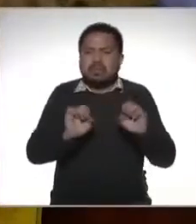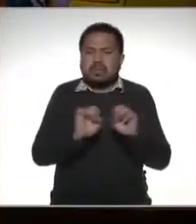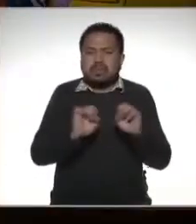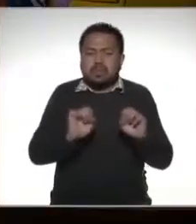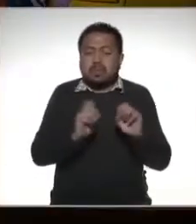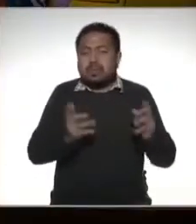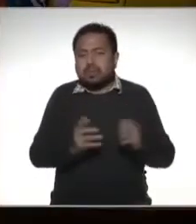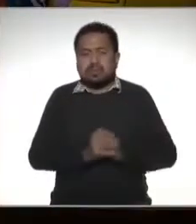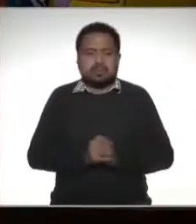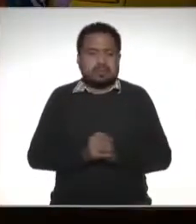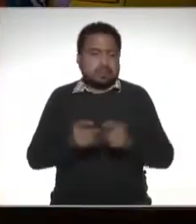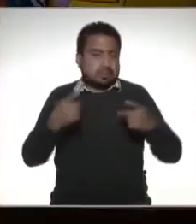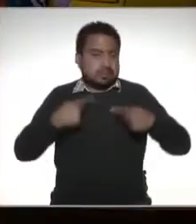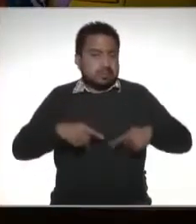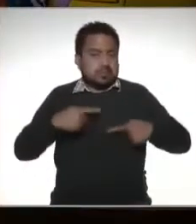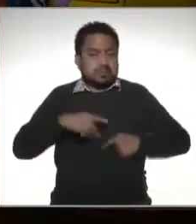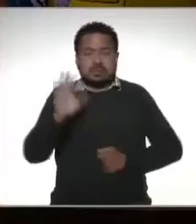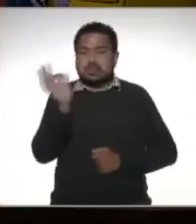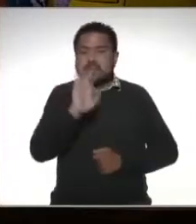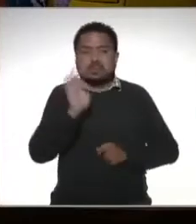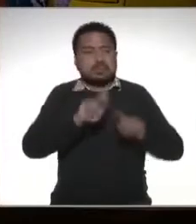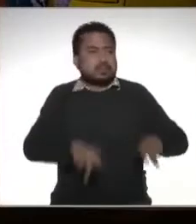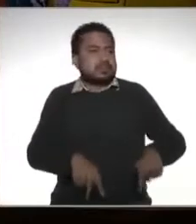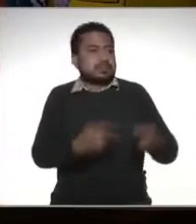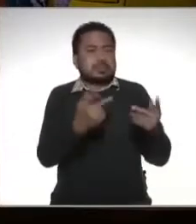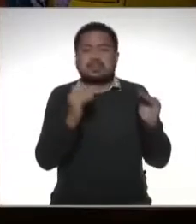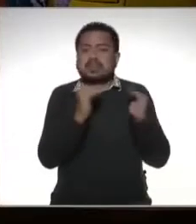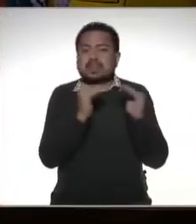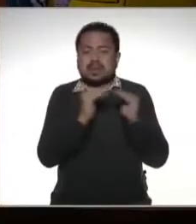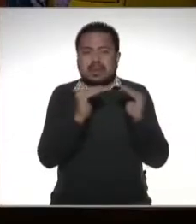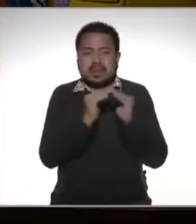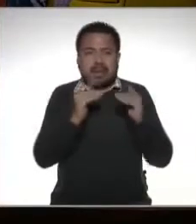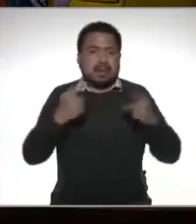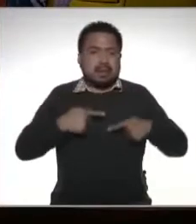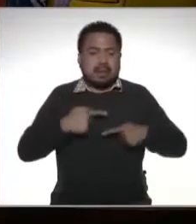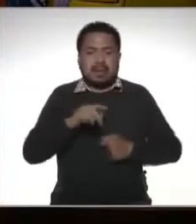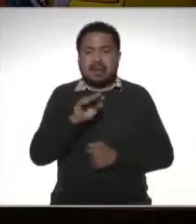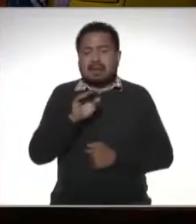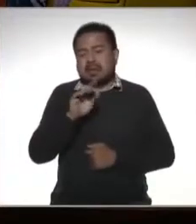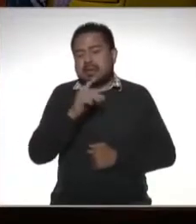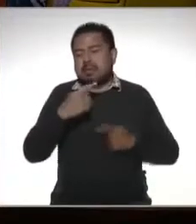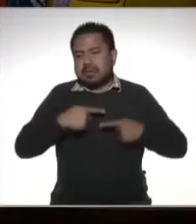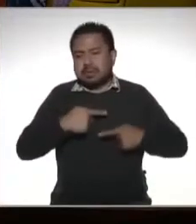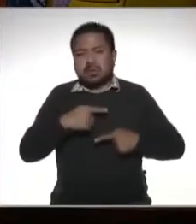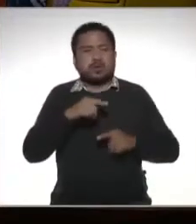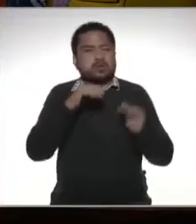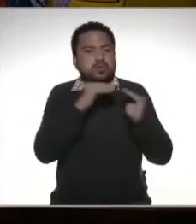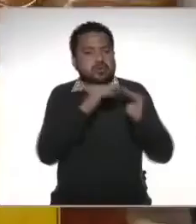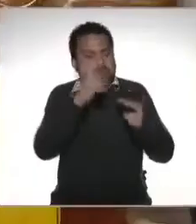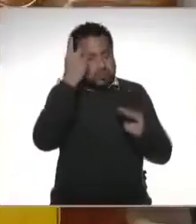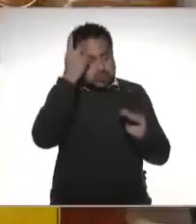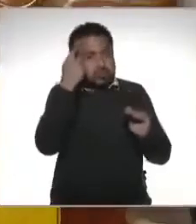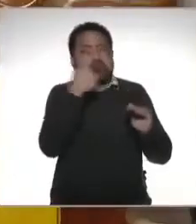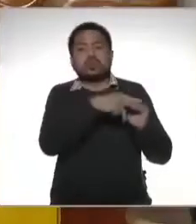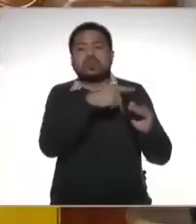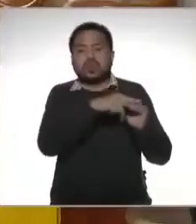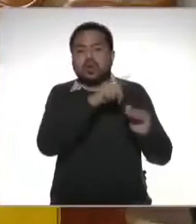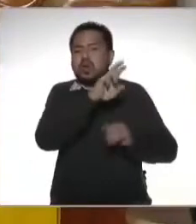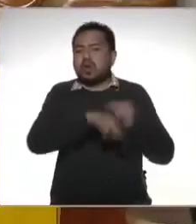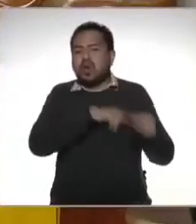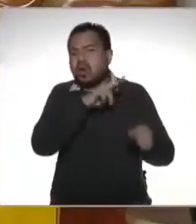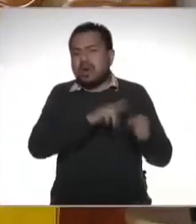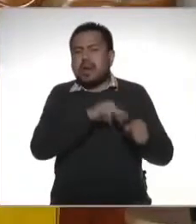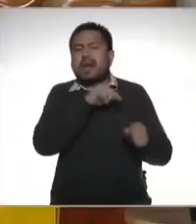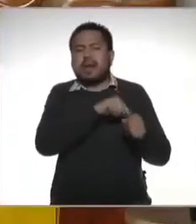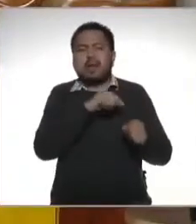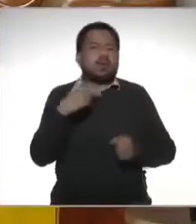Bien si la persona que va a vender el inmueble es una persona física por ejemplo es su casa pues ahí normalmente